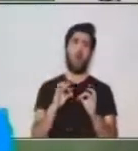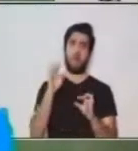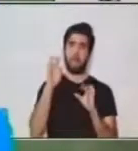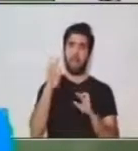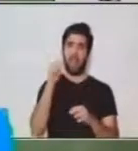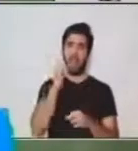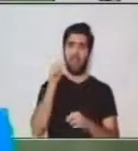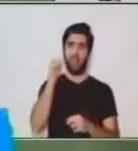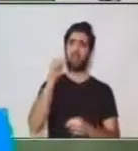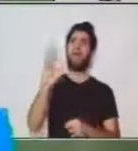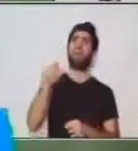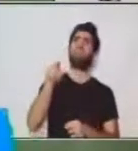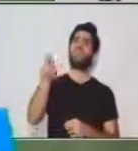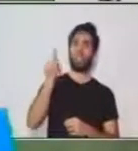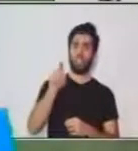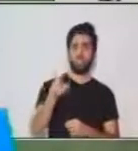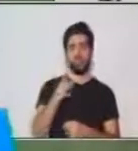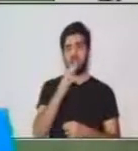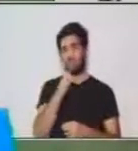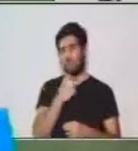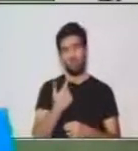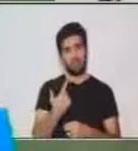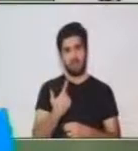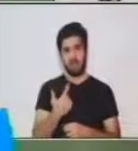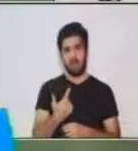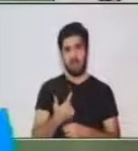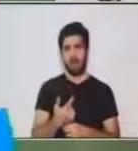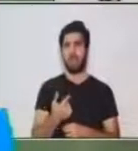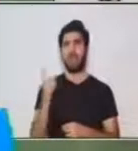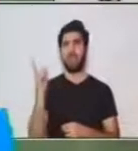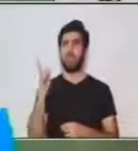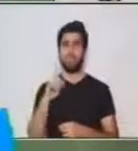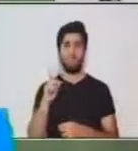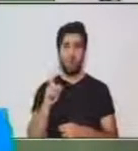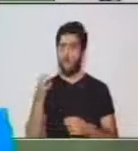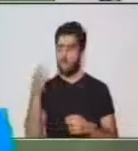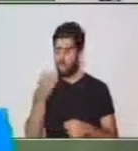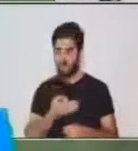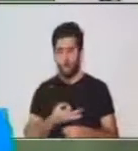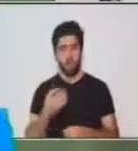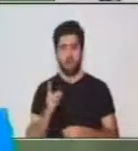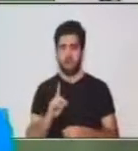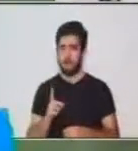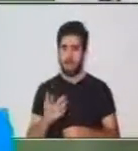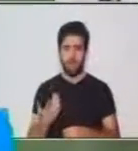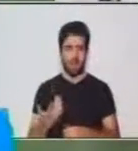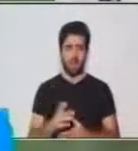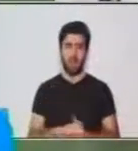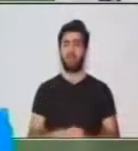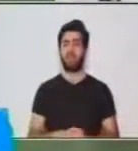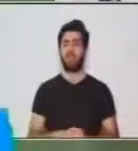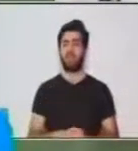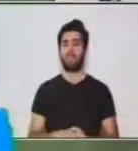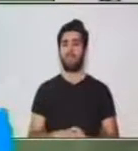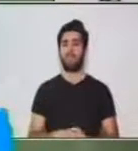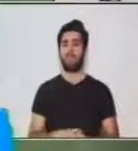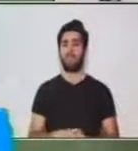decirle, mira vos, pásame un vaso de agua. Esas no son las maneras en los registros formales.